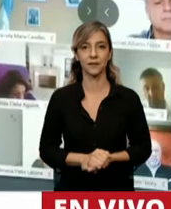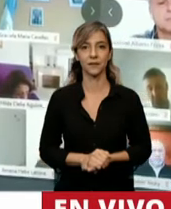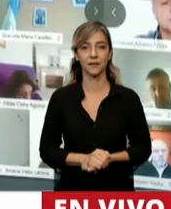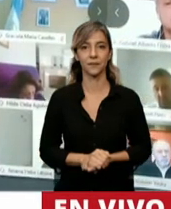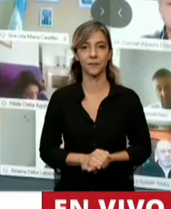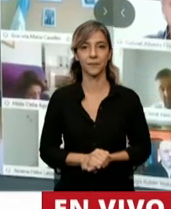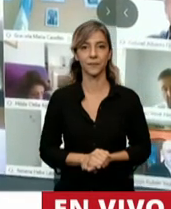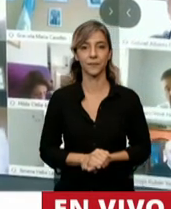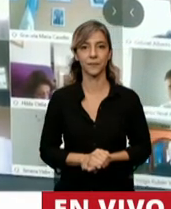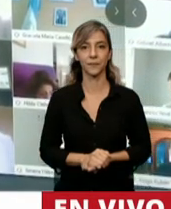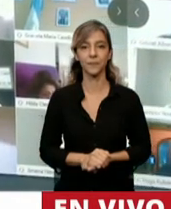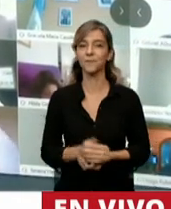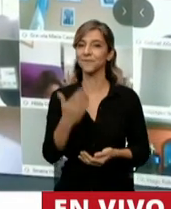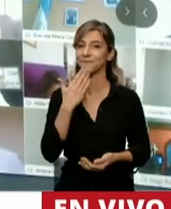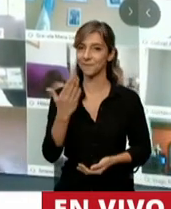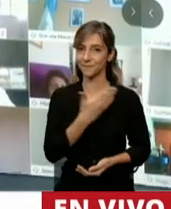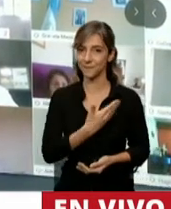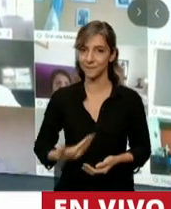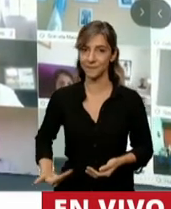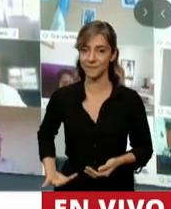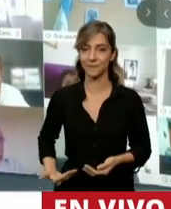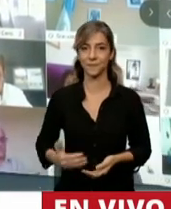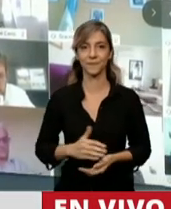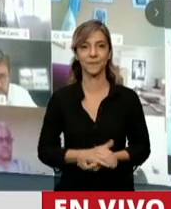Gracias, señor Presidente.